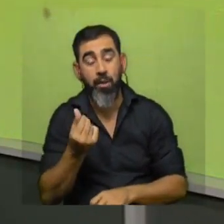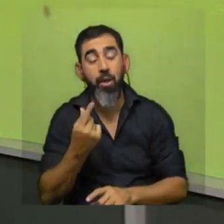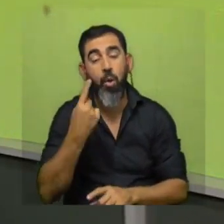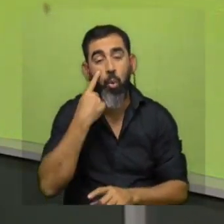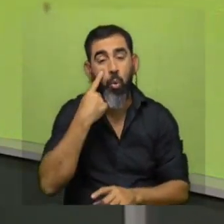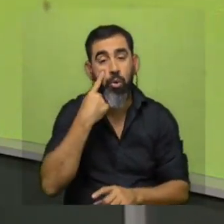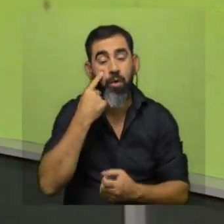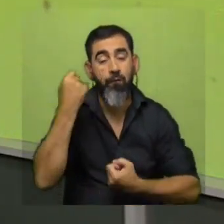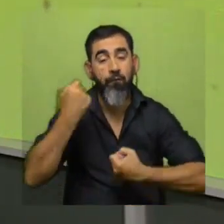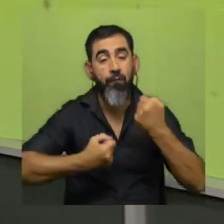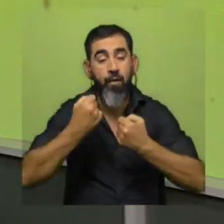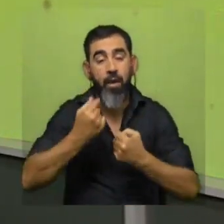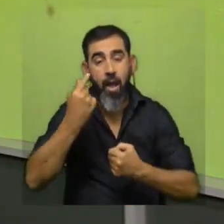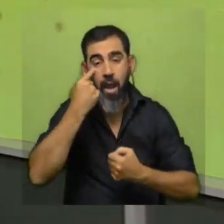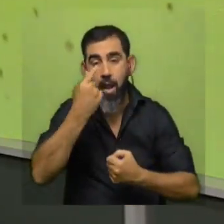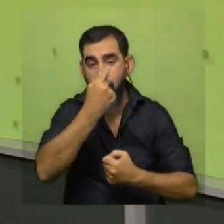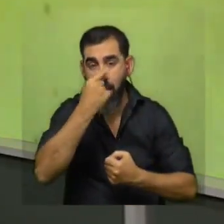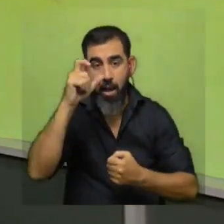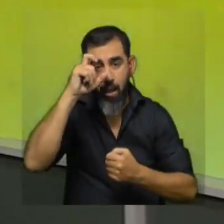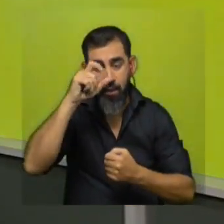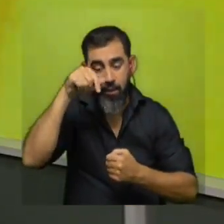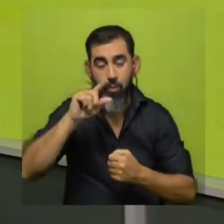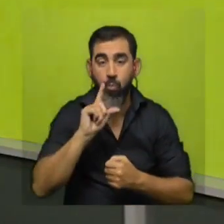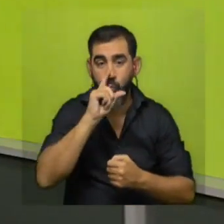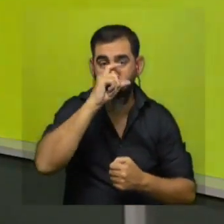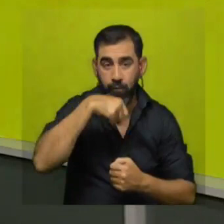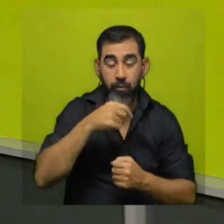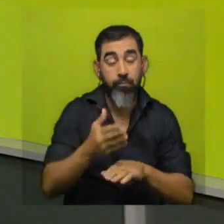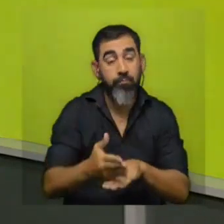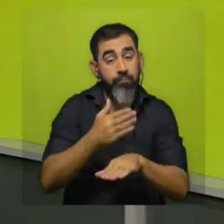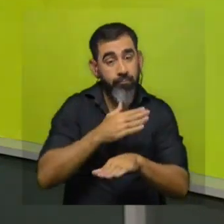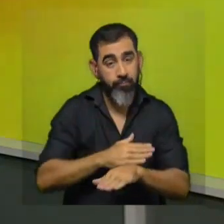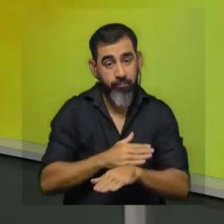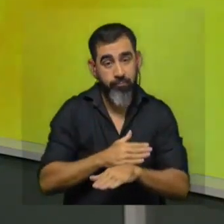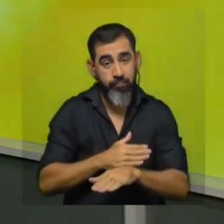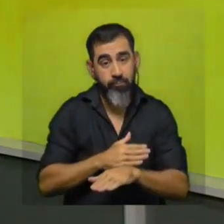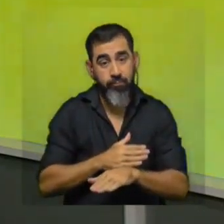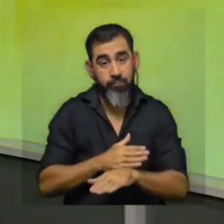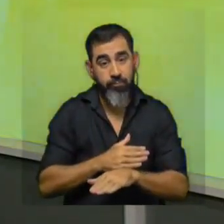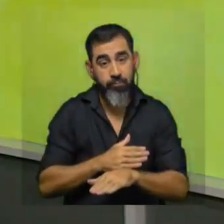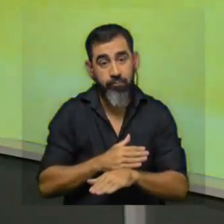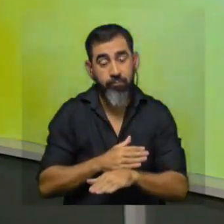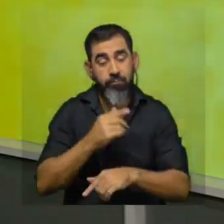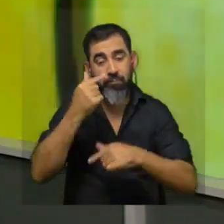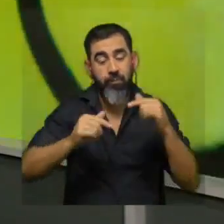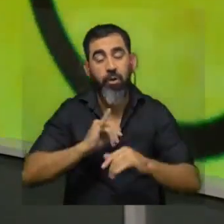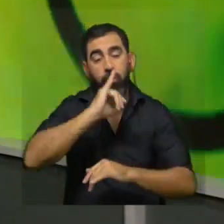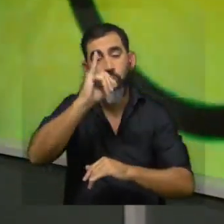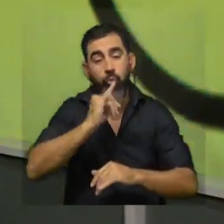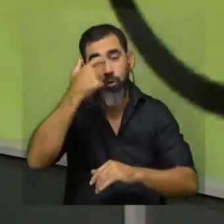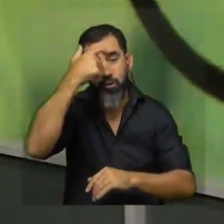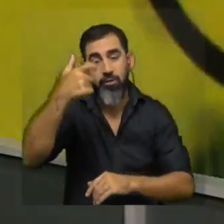una fábrica de lentes de contacto que funciona en nuestra capital. Pero antes que eso, nuestro salpicón de noticias